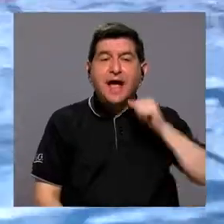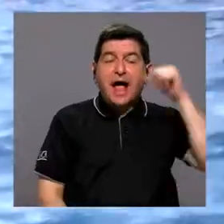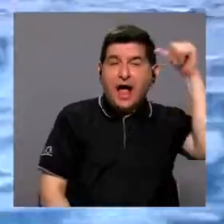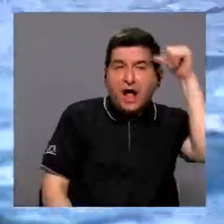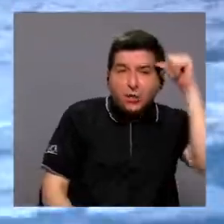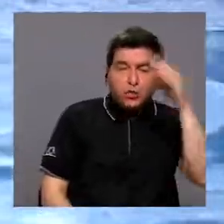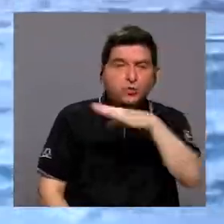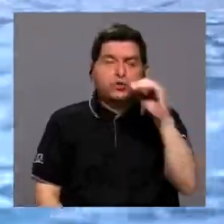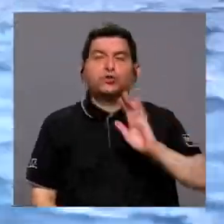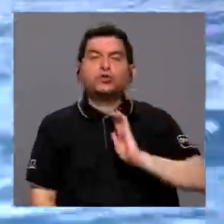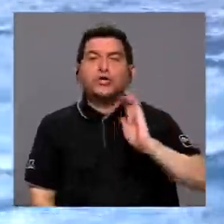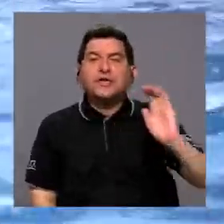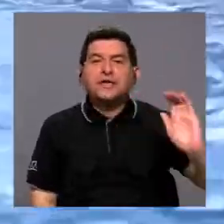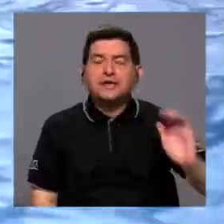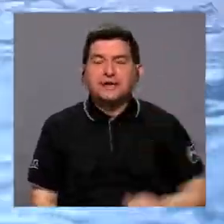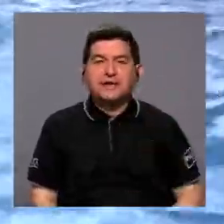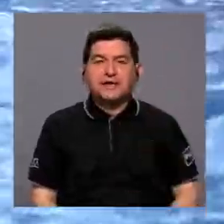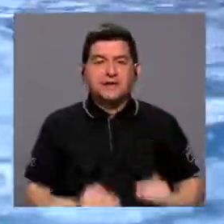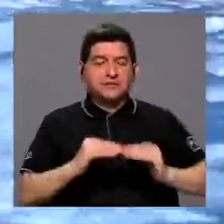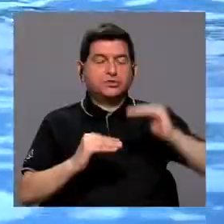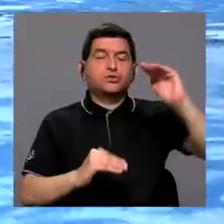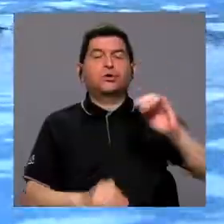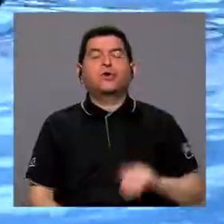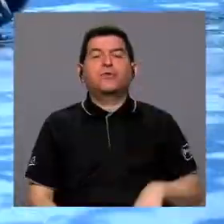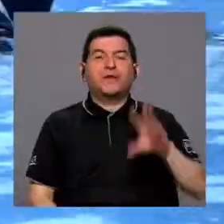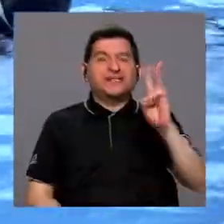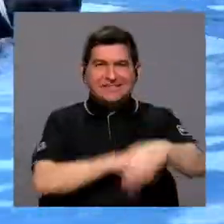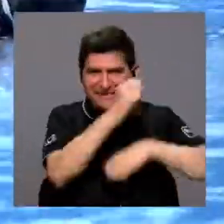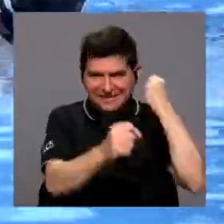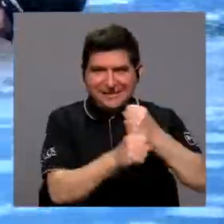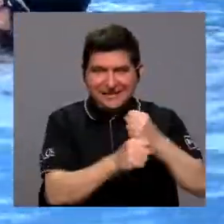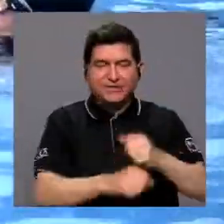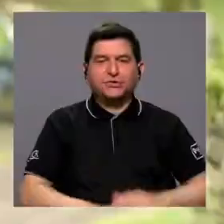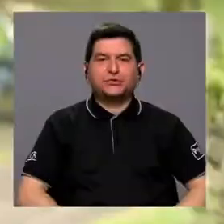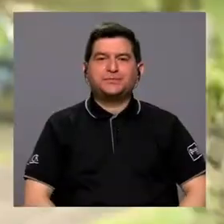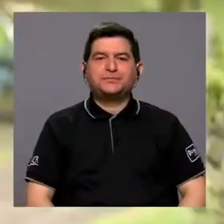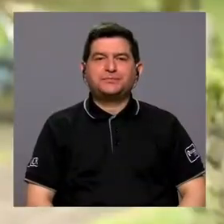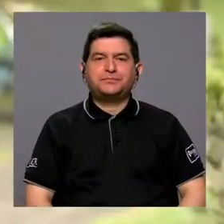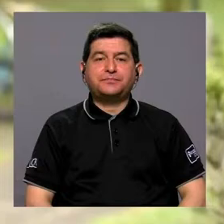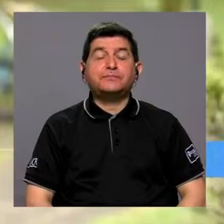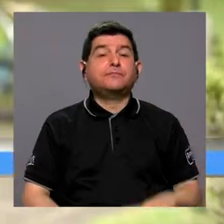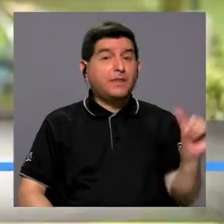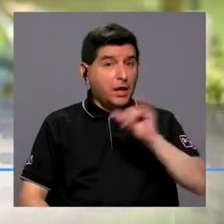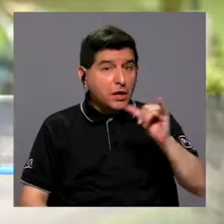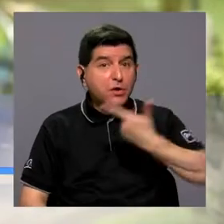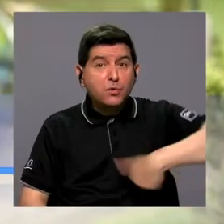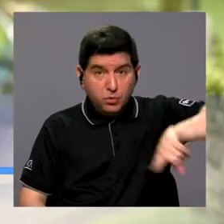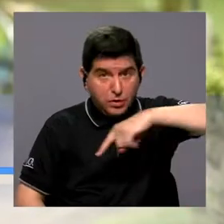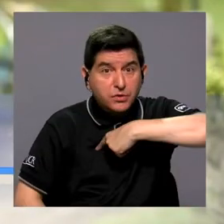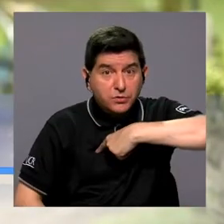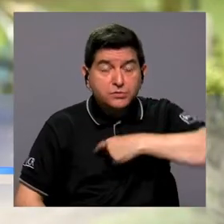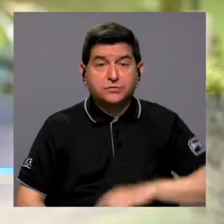adultos como para niños y niñas mayores de 6 años de edad. También tenemos